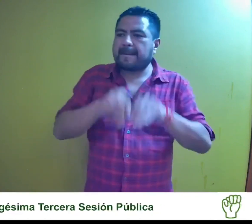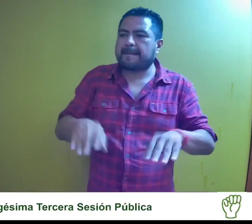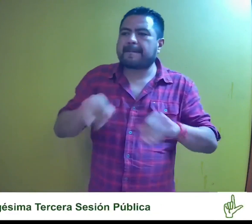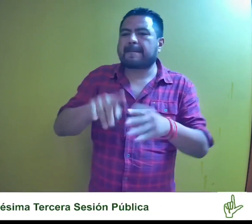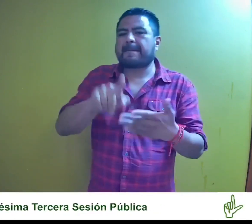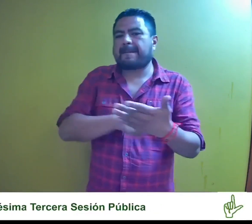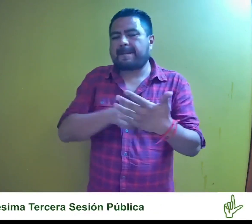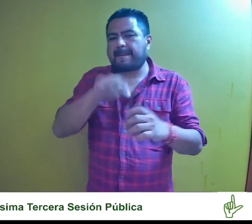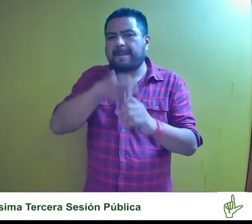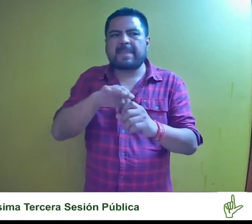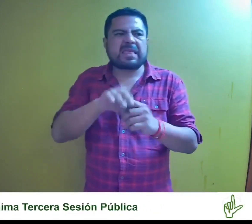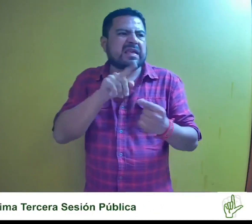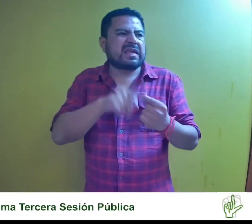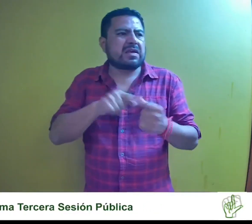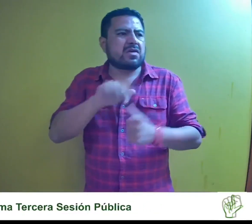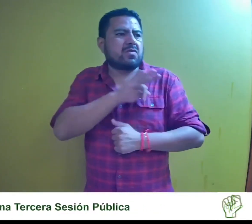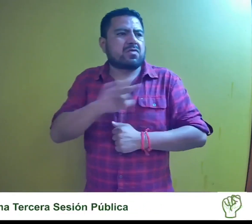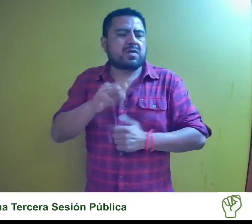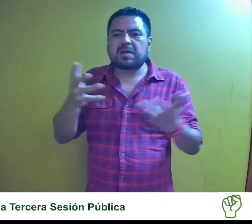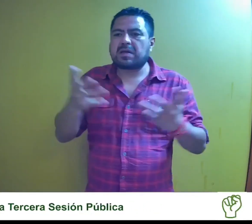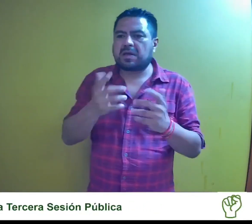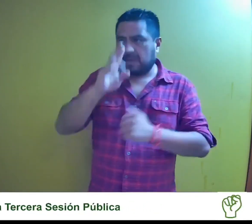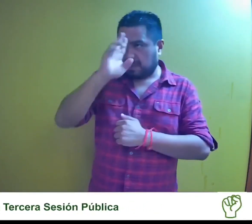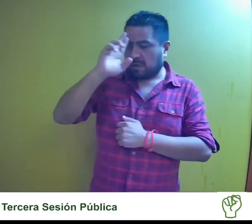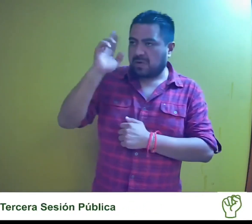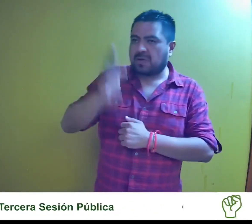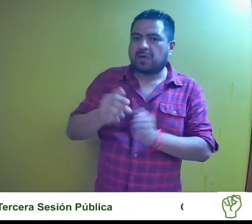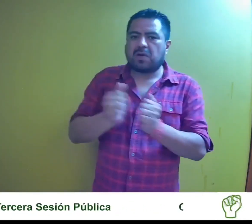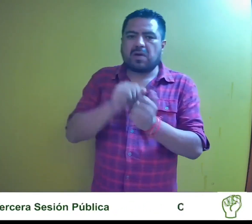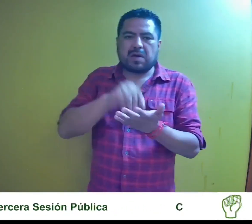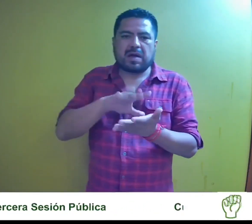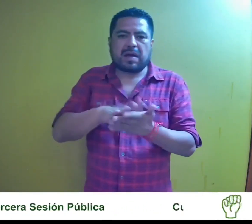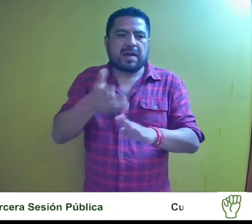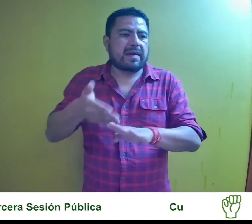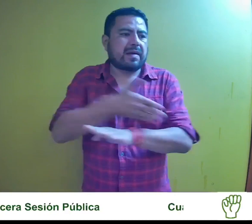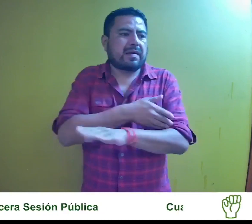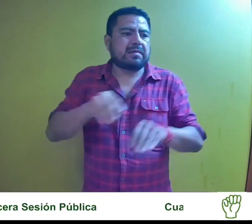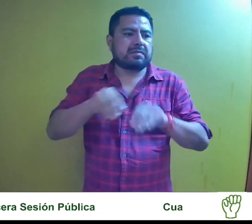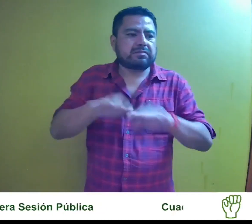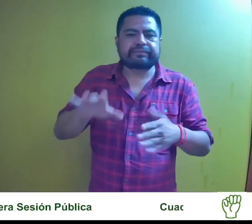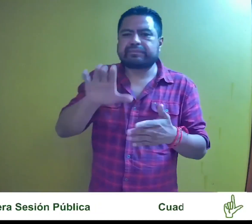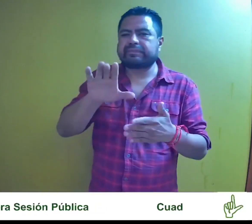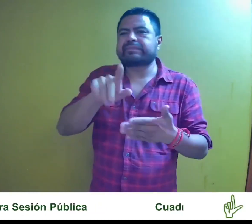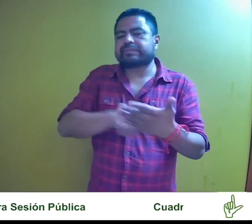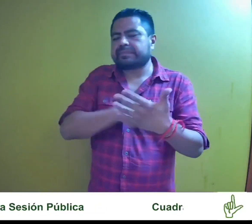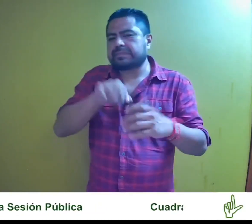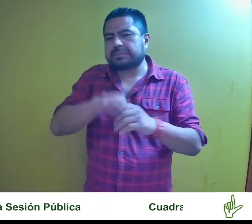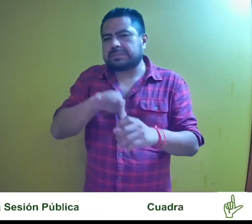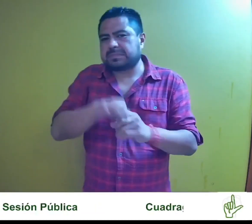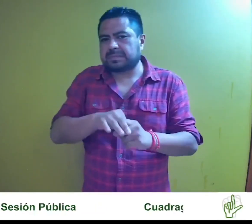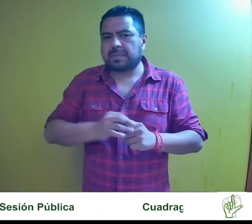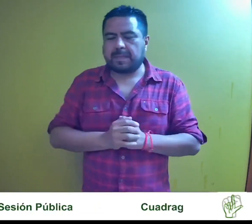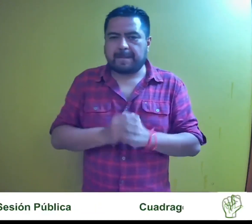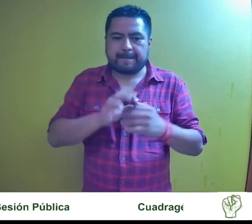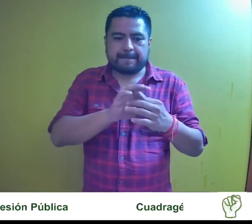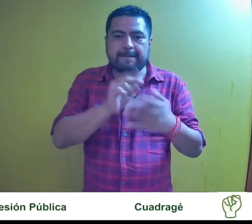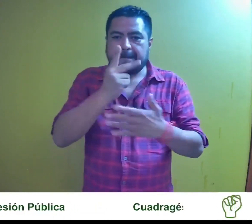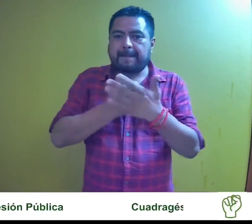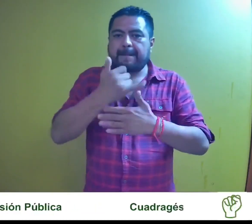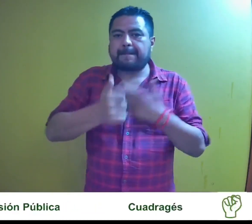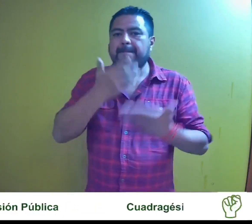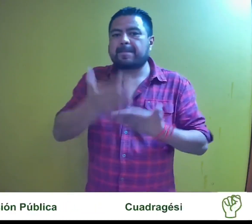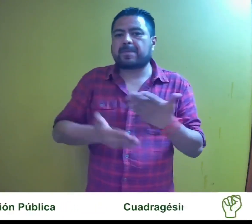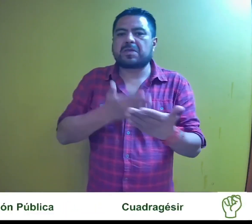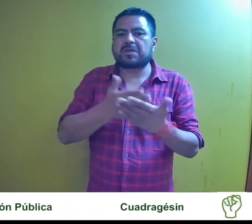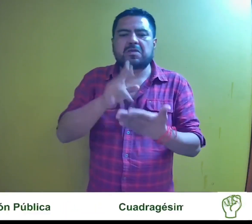quienes pueden realizarlos y prohíbe los actos anticipados de campaña. Al respecto, el proyecto propone